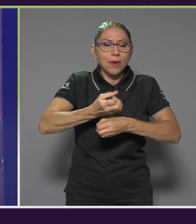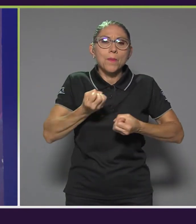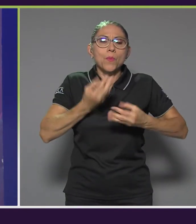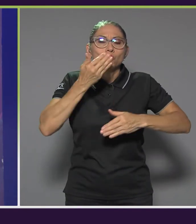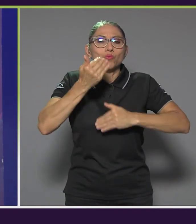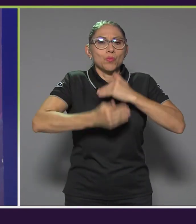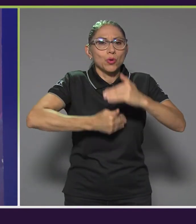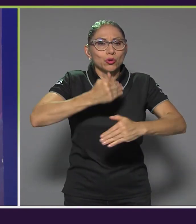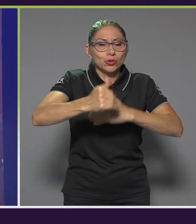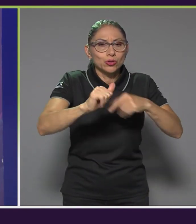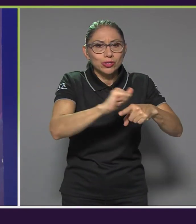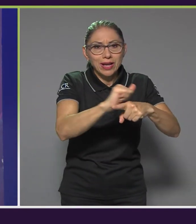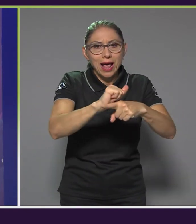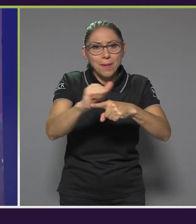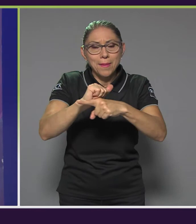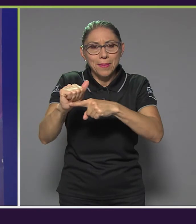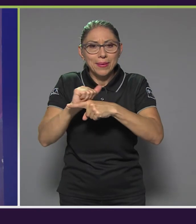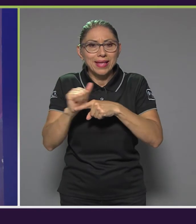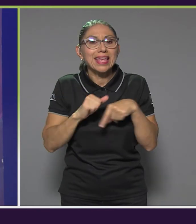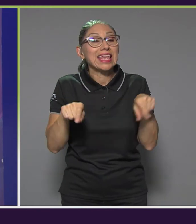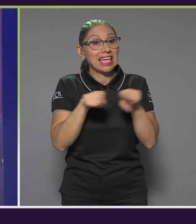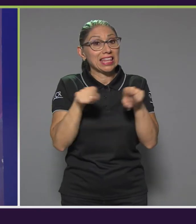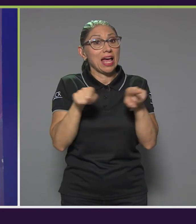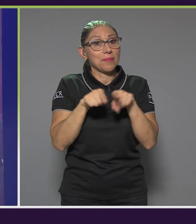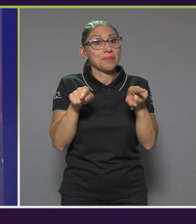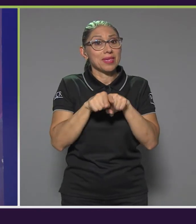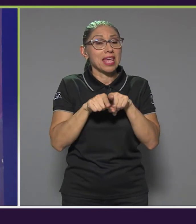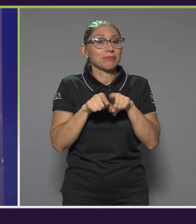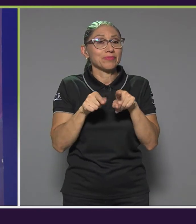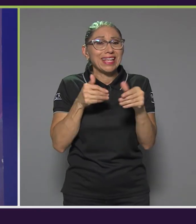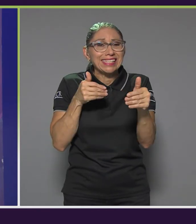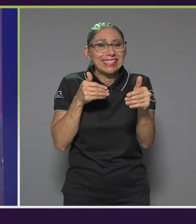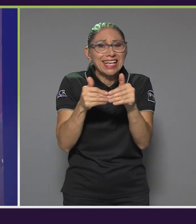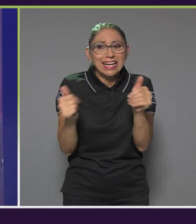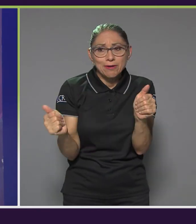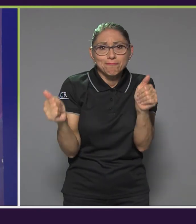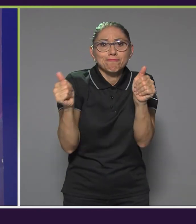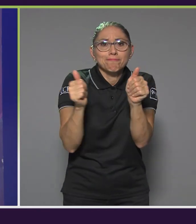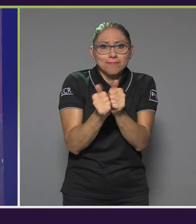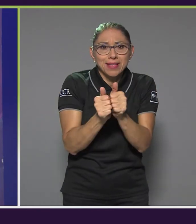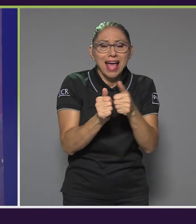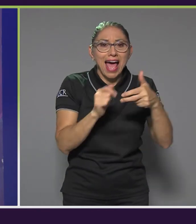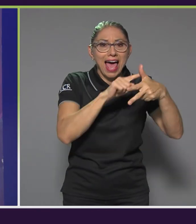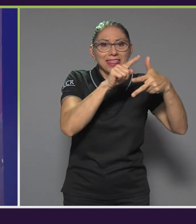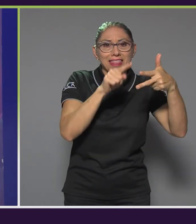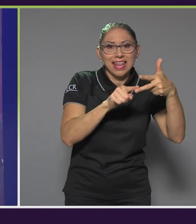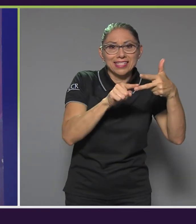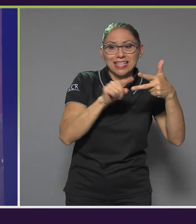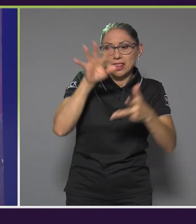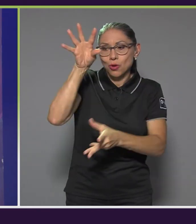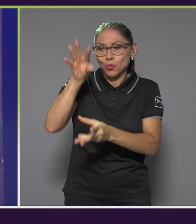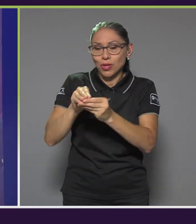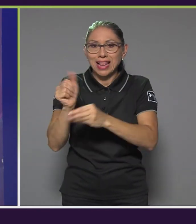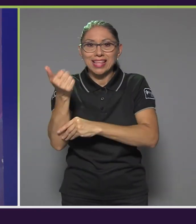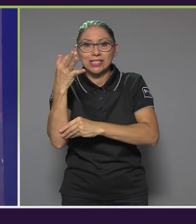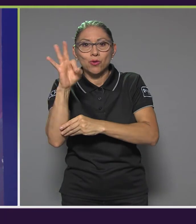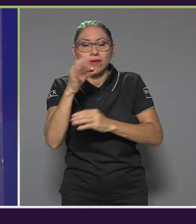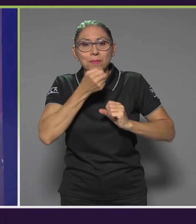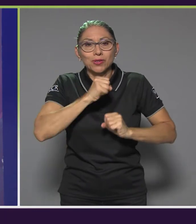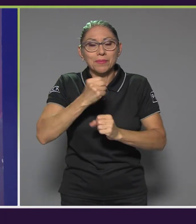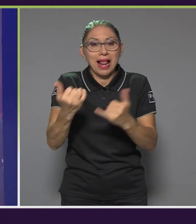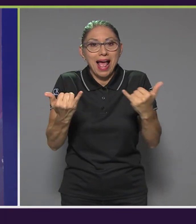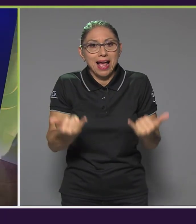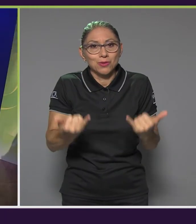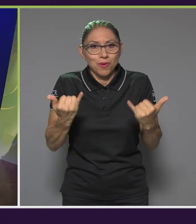de capacitación y también hemos brindado acompañamiento cercano a tres de las 19 municipalidades que actualmente están implementando la